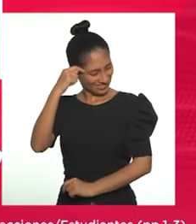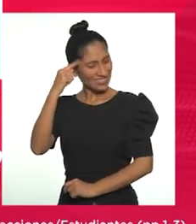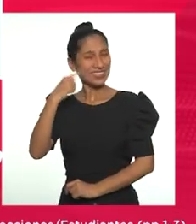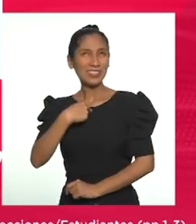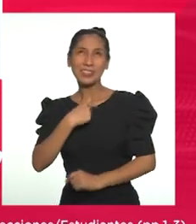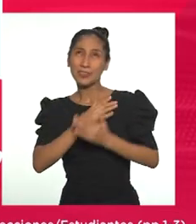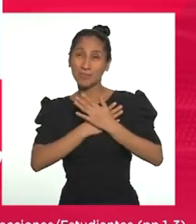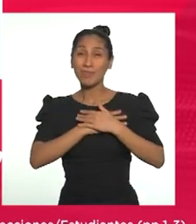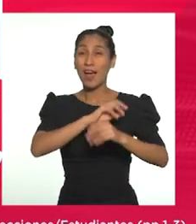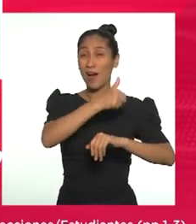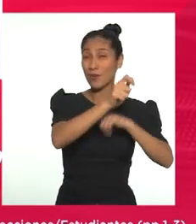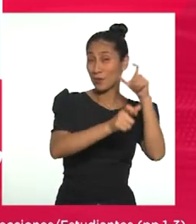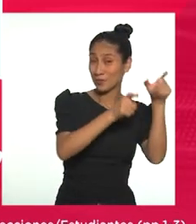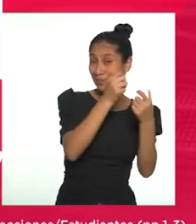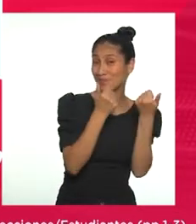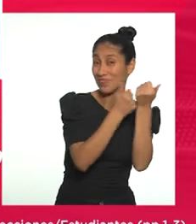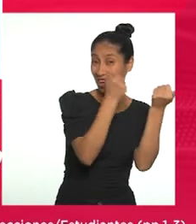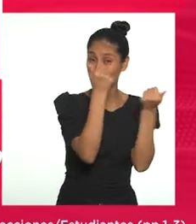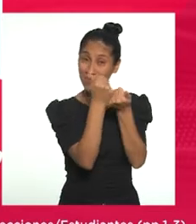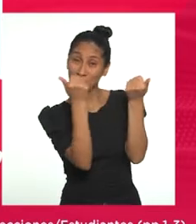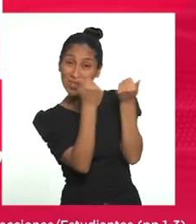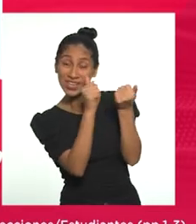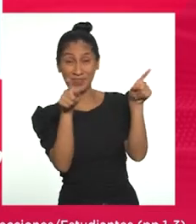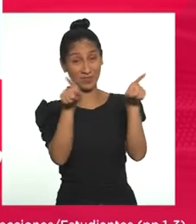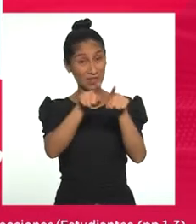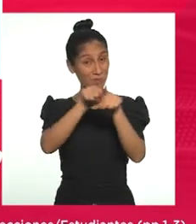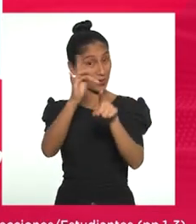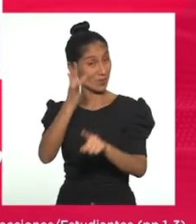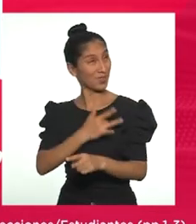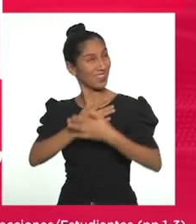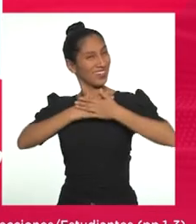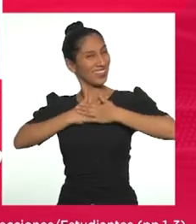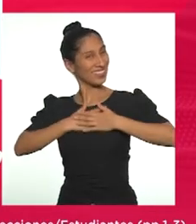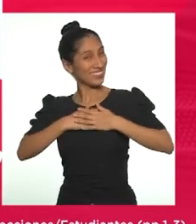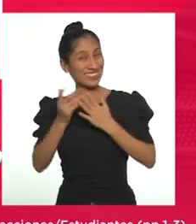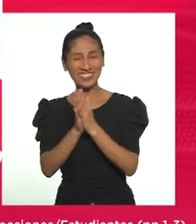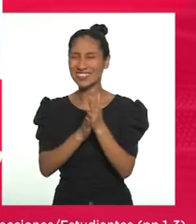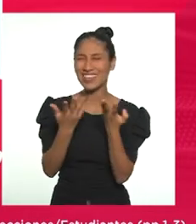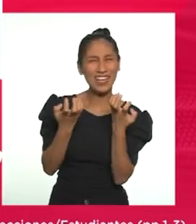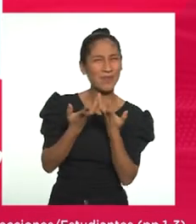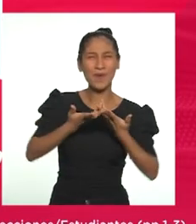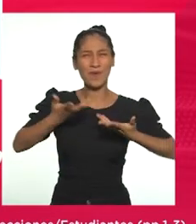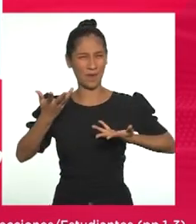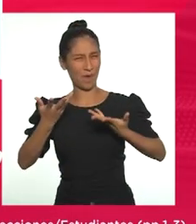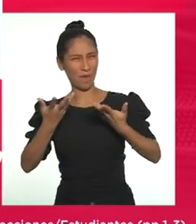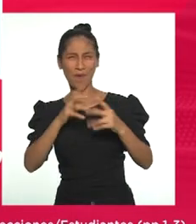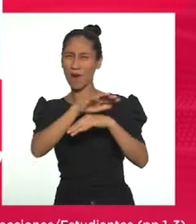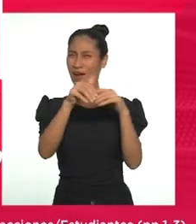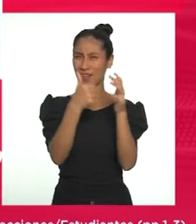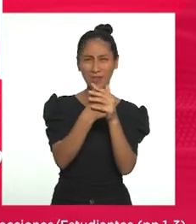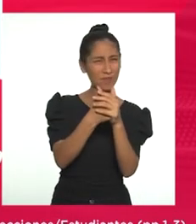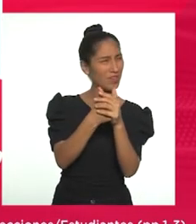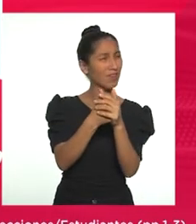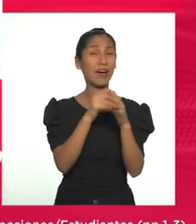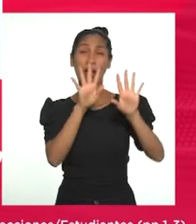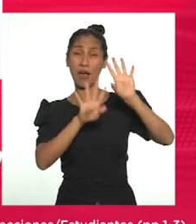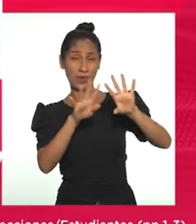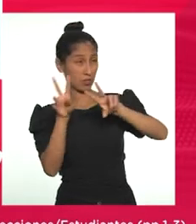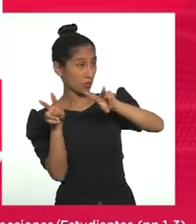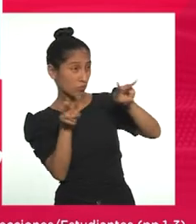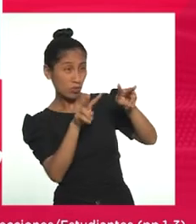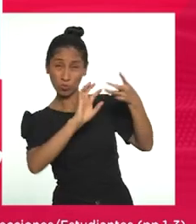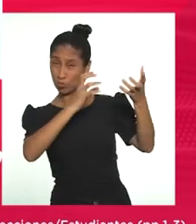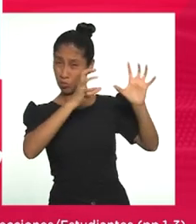a la comunidad. También, cuando nos sentimos bien, aumentamos nuestra sensación de capacidad para adaptarnos a las situaciones que